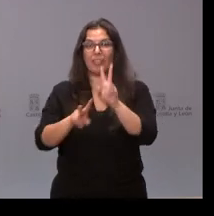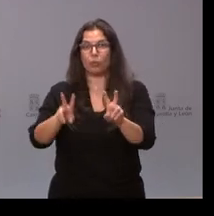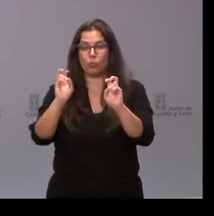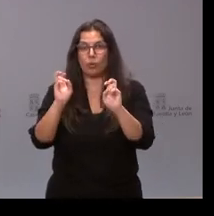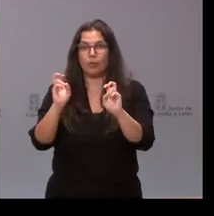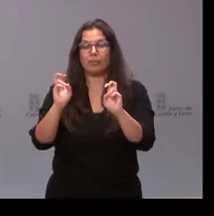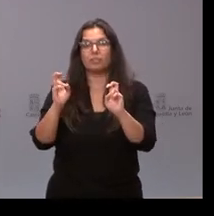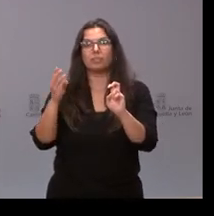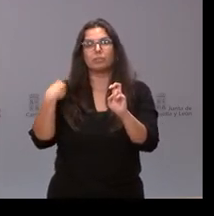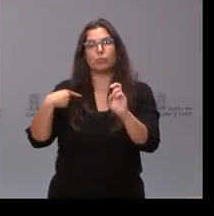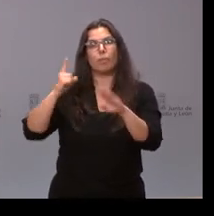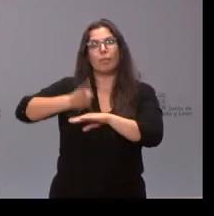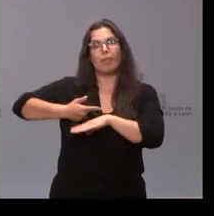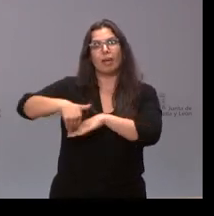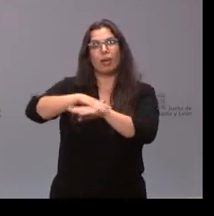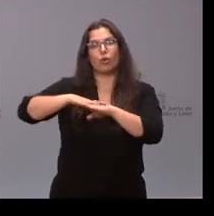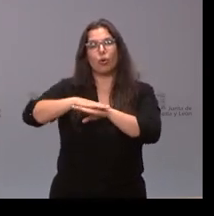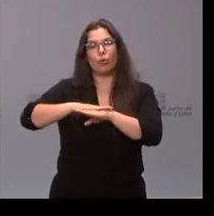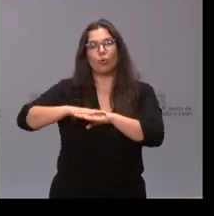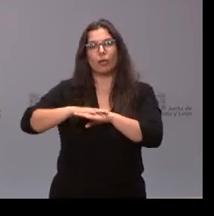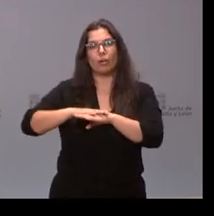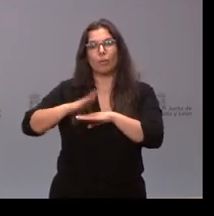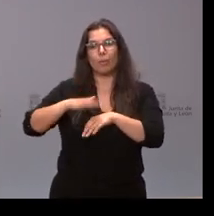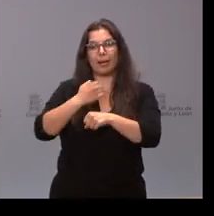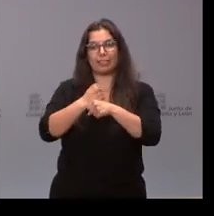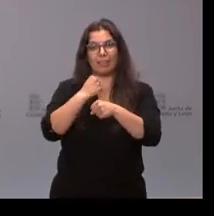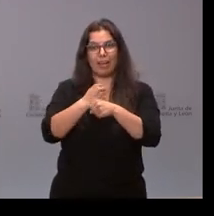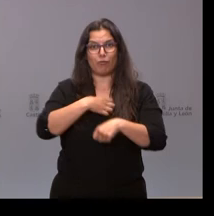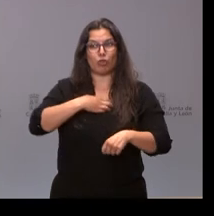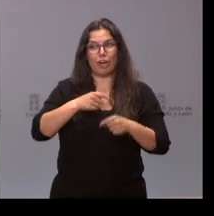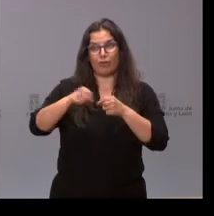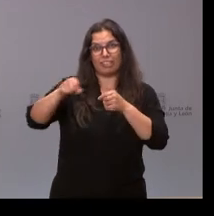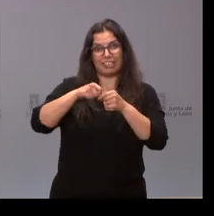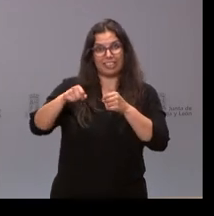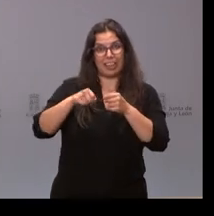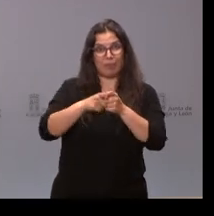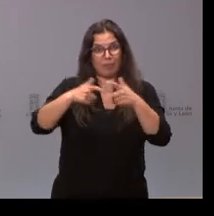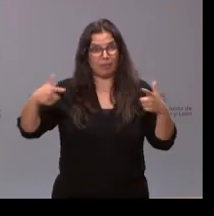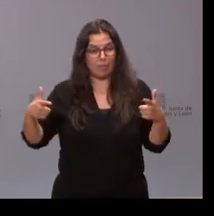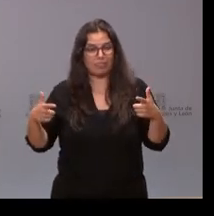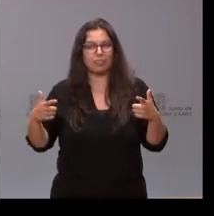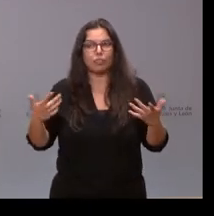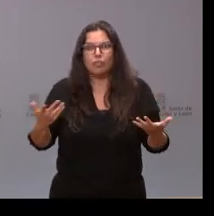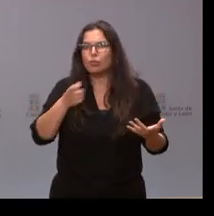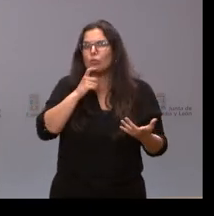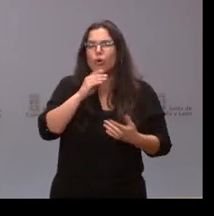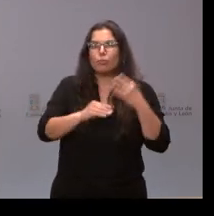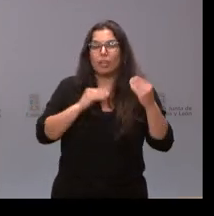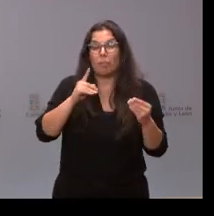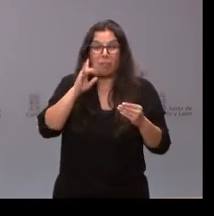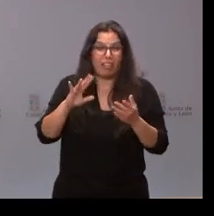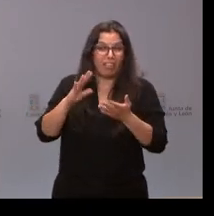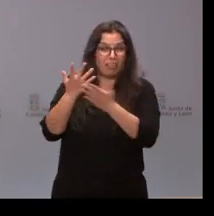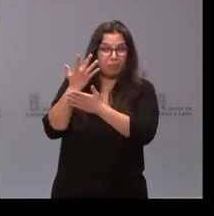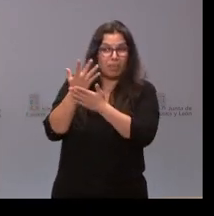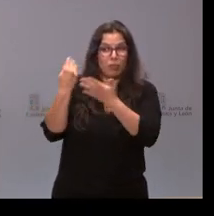Gobierno de incrementar el teletrabajo de los funcionarios, con criterios de ahorro energético, según nos han explicado un plan para